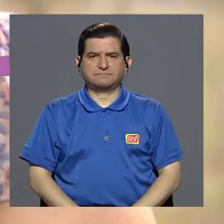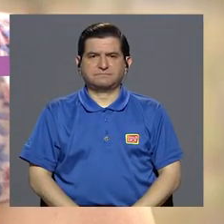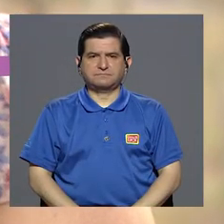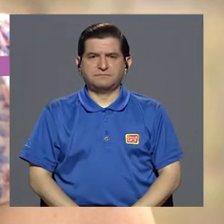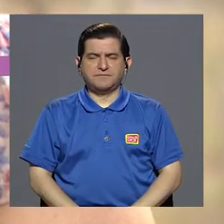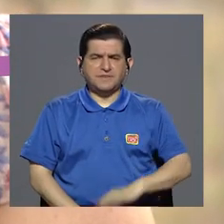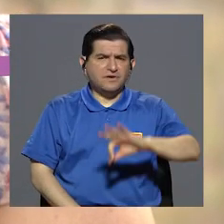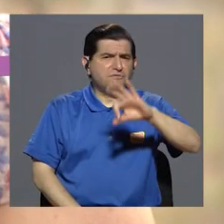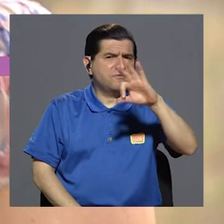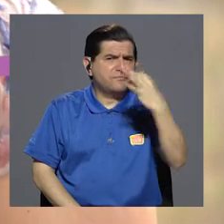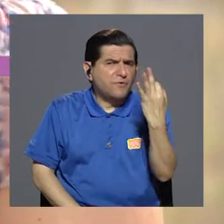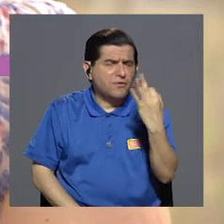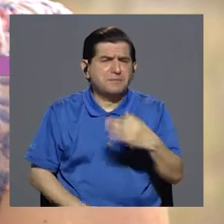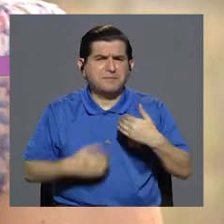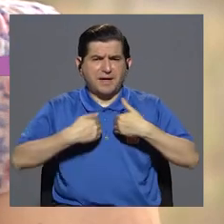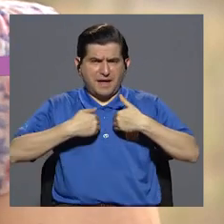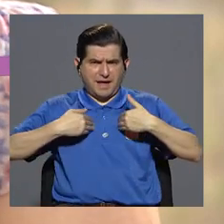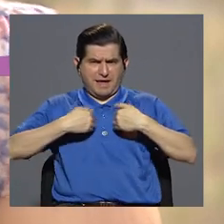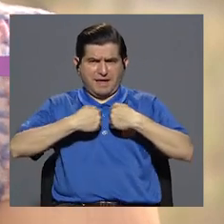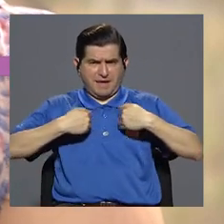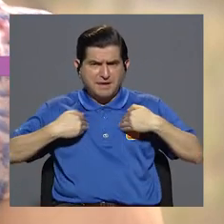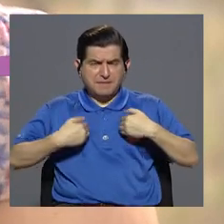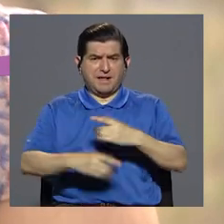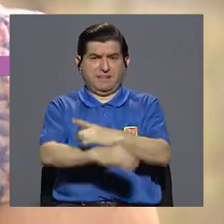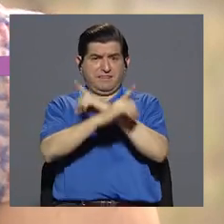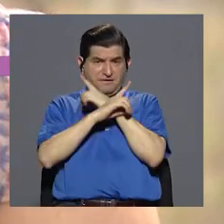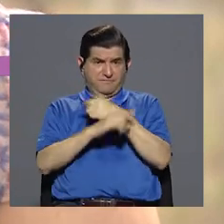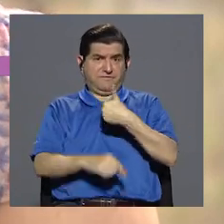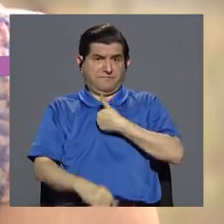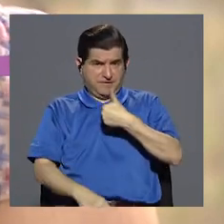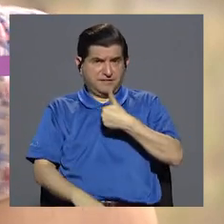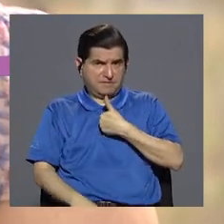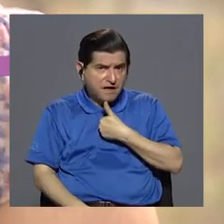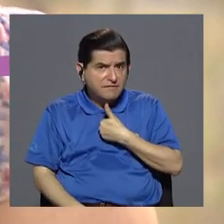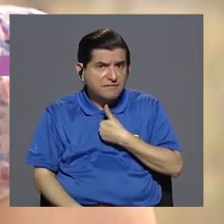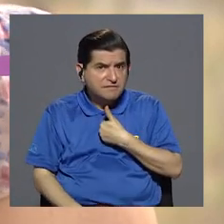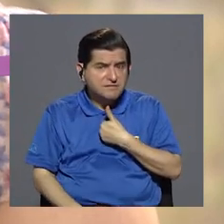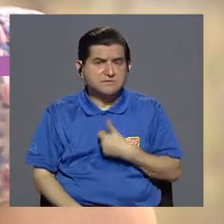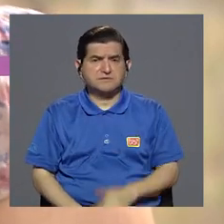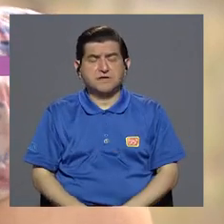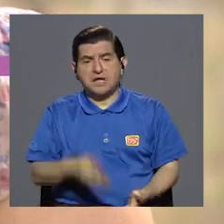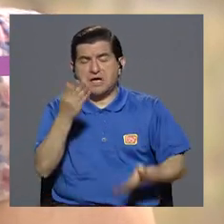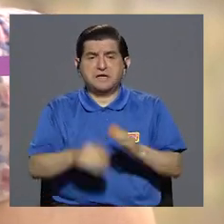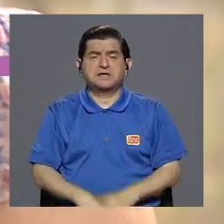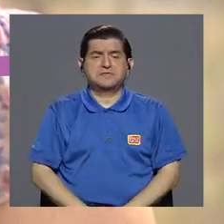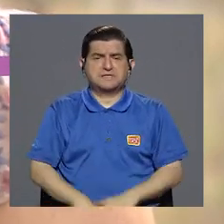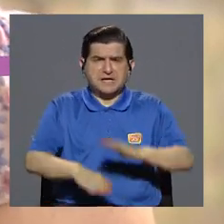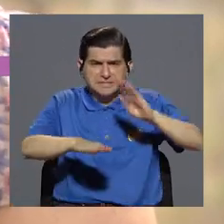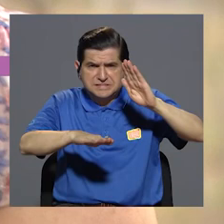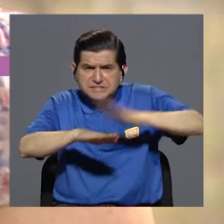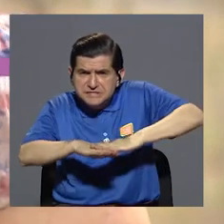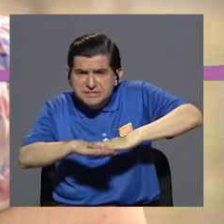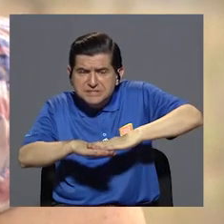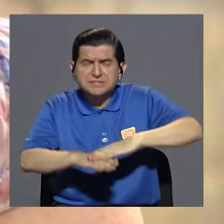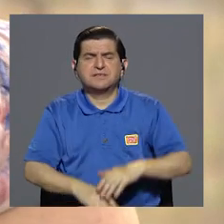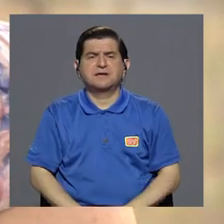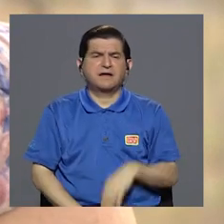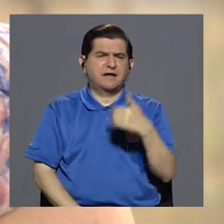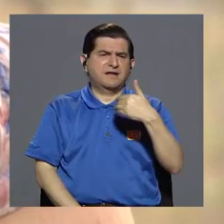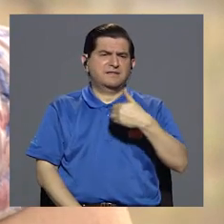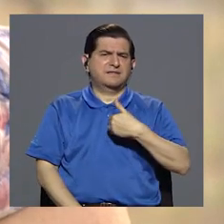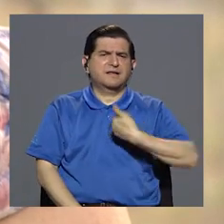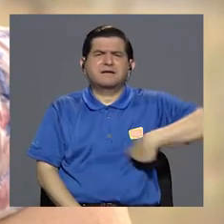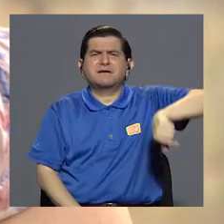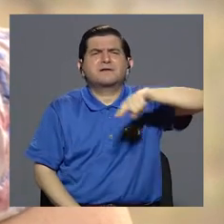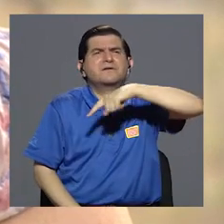es porque es una forma de los animales, de las serpientes, de defenderse, ¿verdad? Probablemente es porque las majan o porque se Sí, en realidad aquí lo que